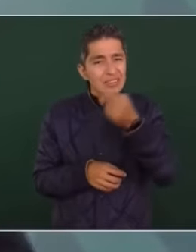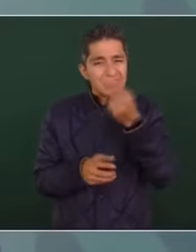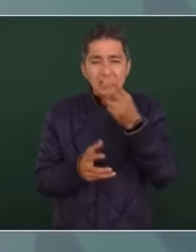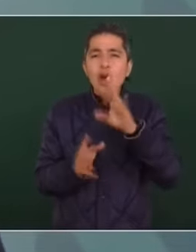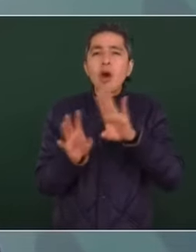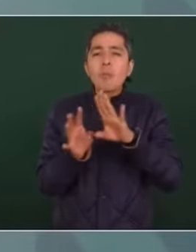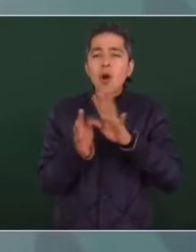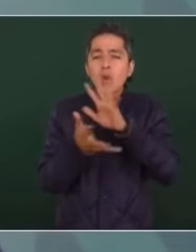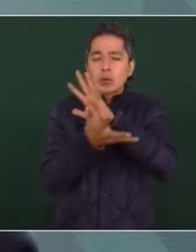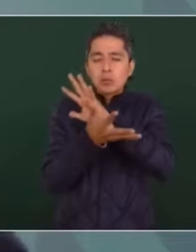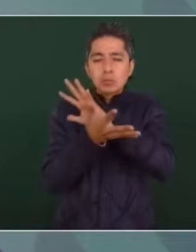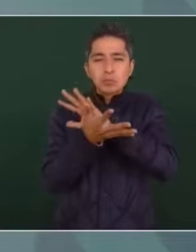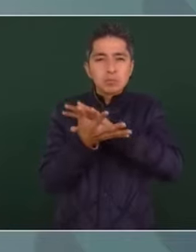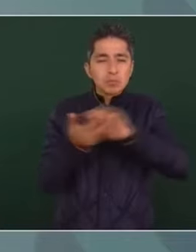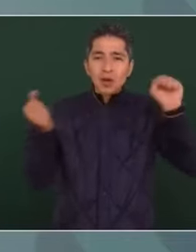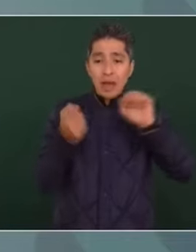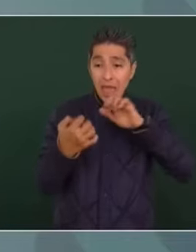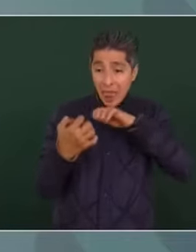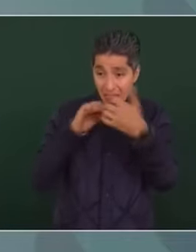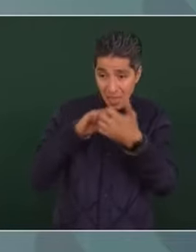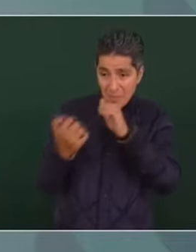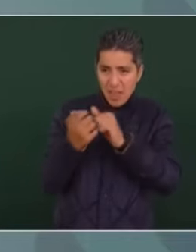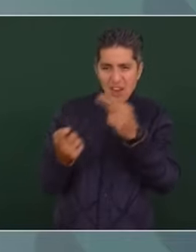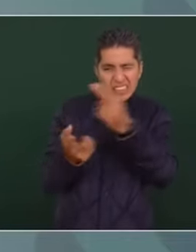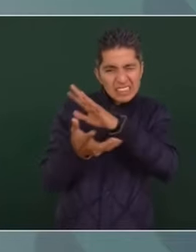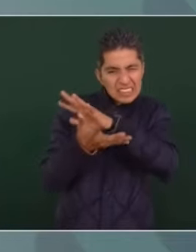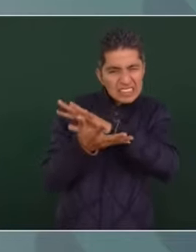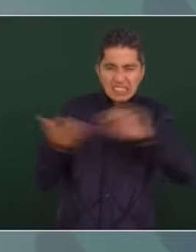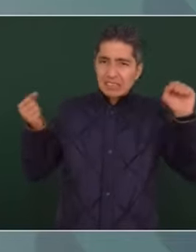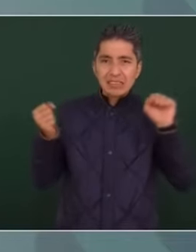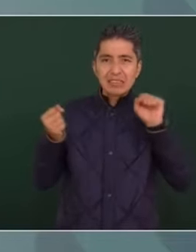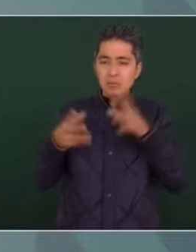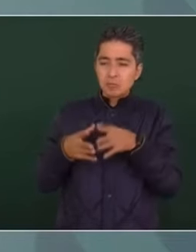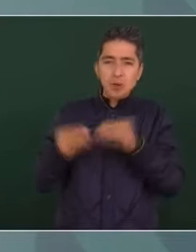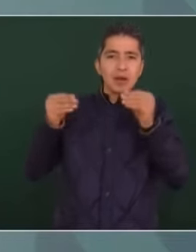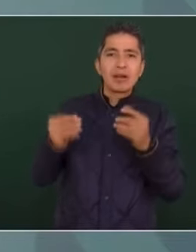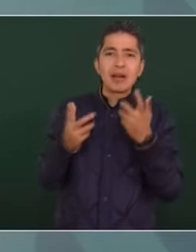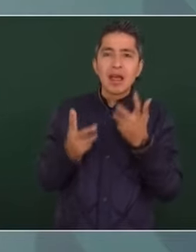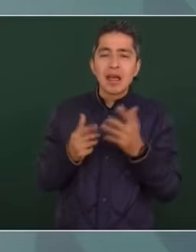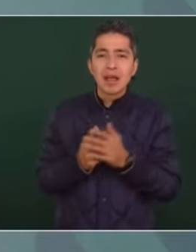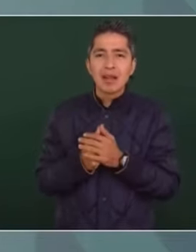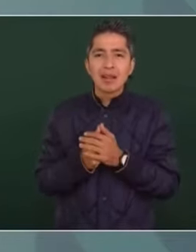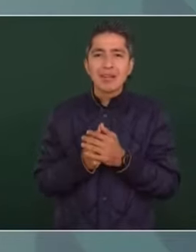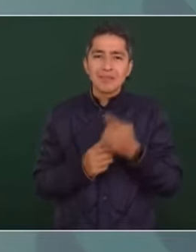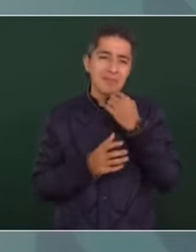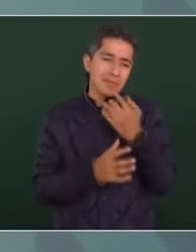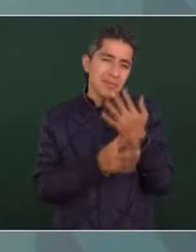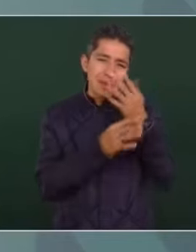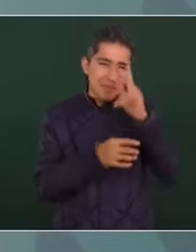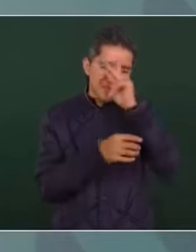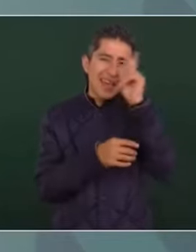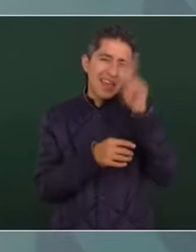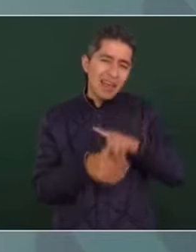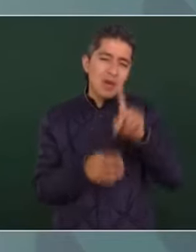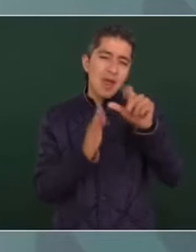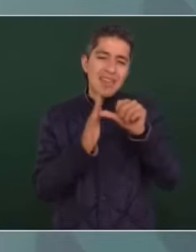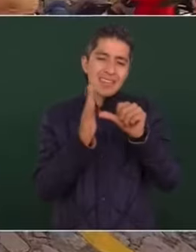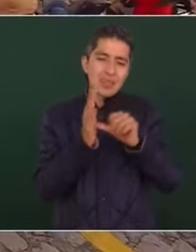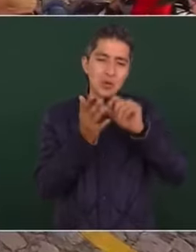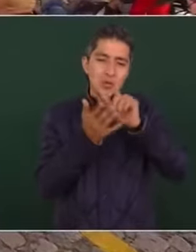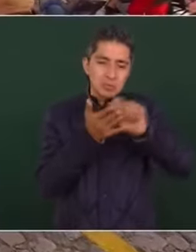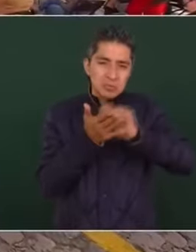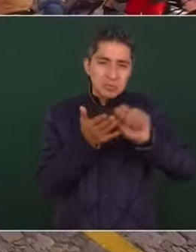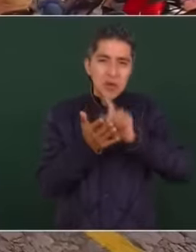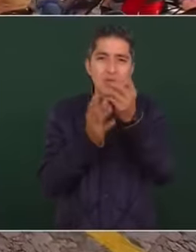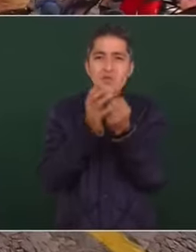destruir completamente al enemigo. Lo decía peor en un artículo, ahí en el nuevo